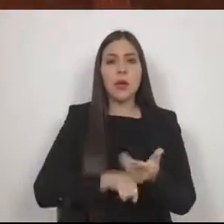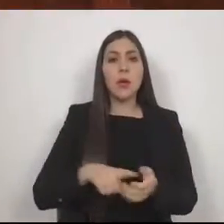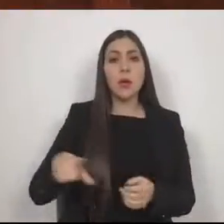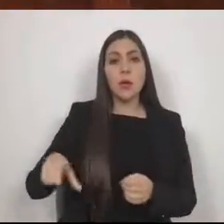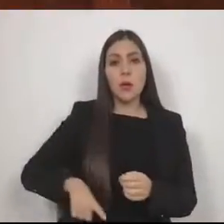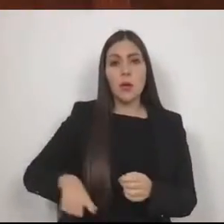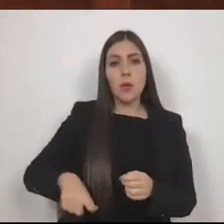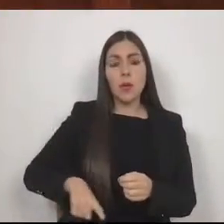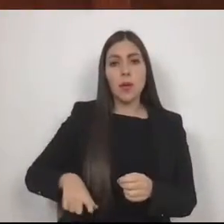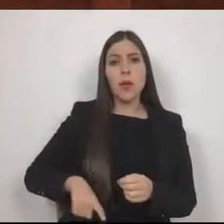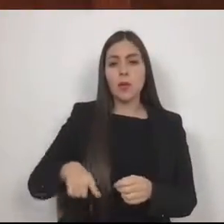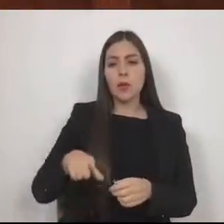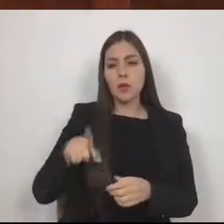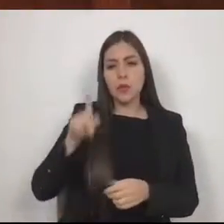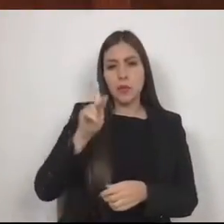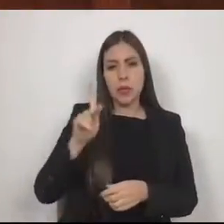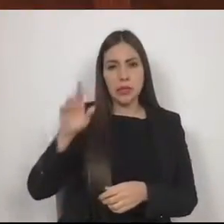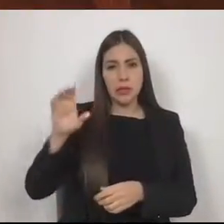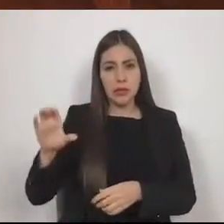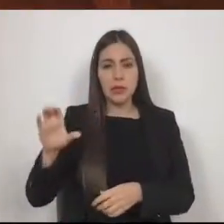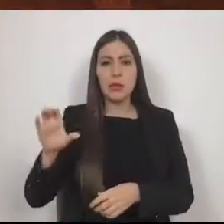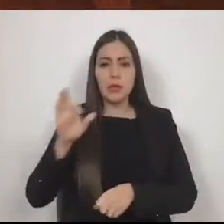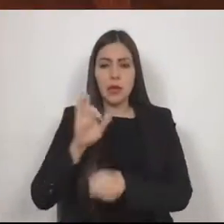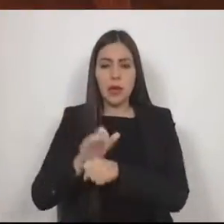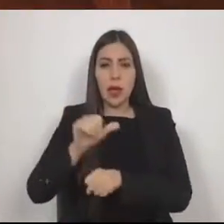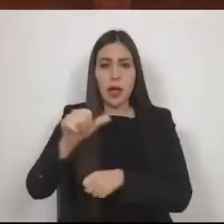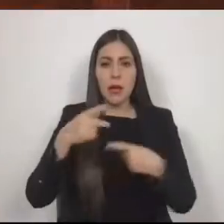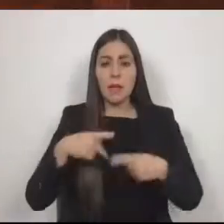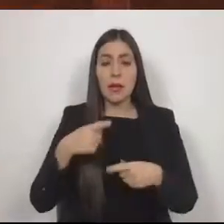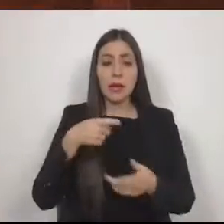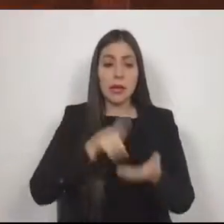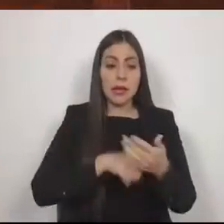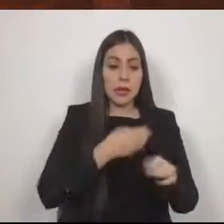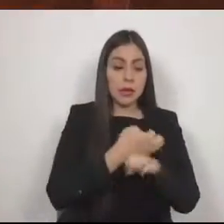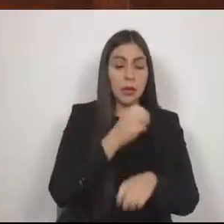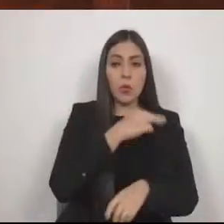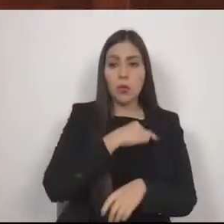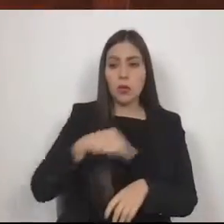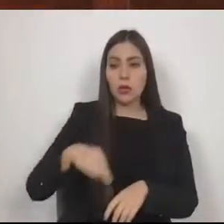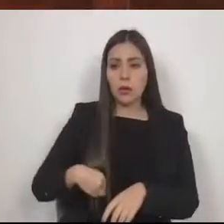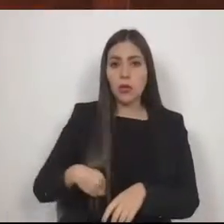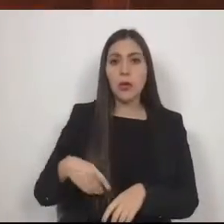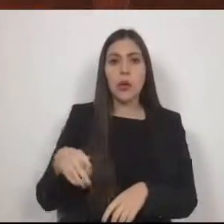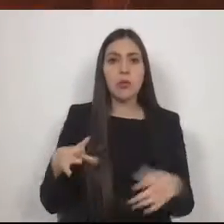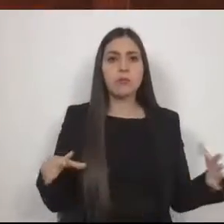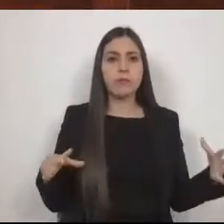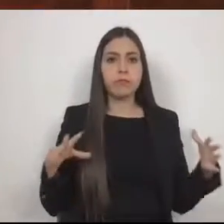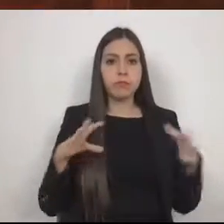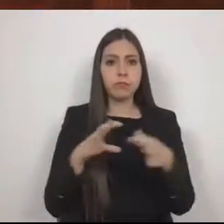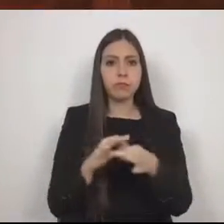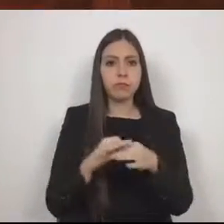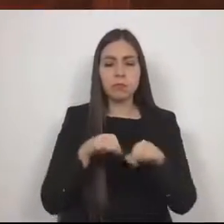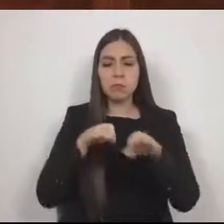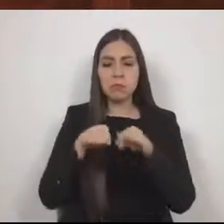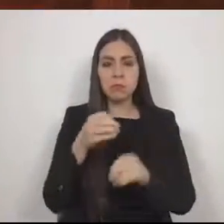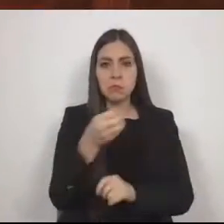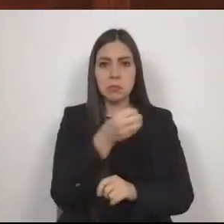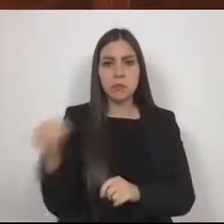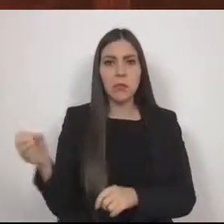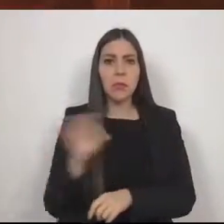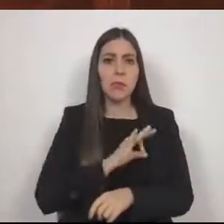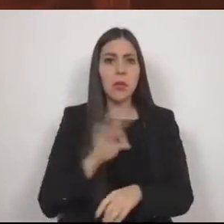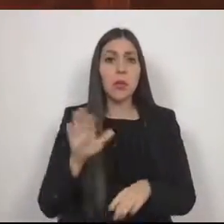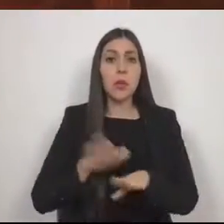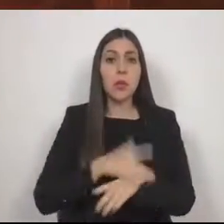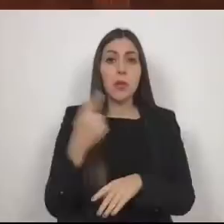protección civil puedan actuar en forma conjunta y ordenada, ya que en nuestra entidad en años